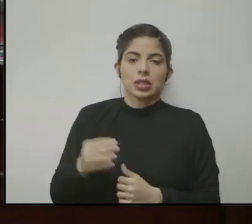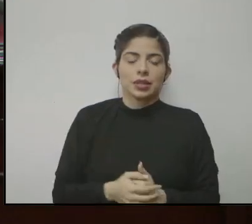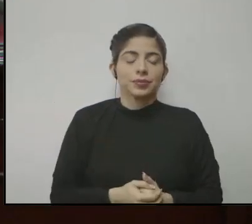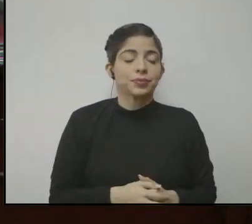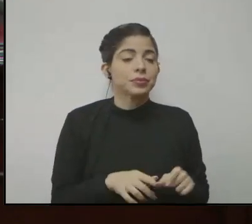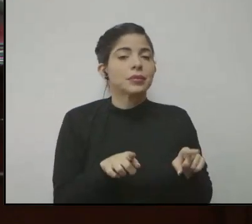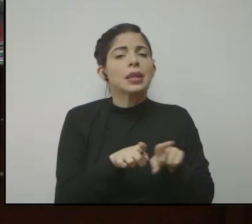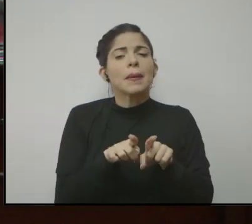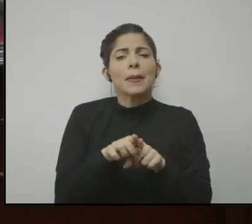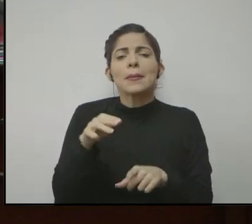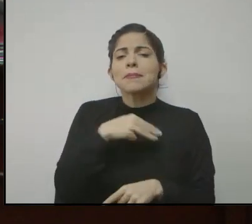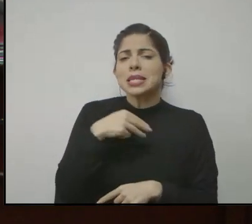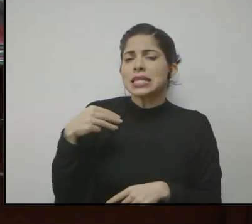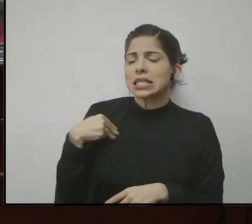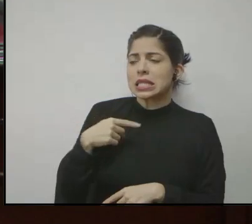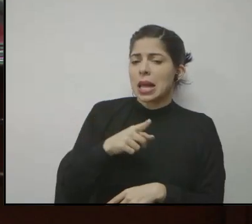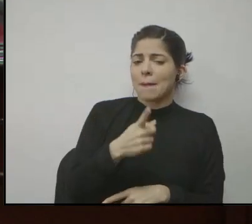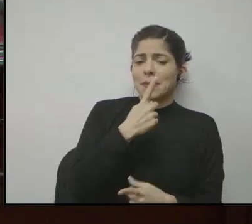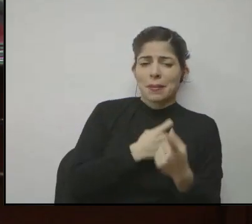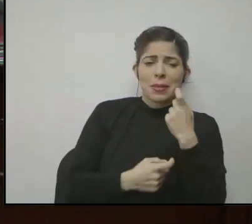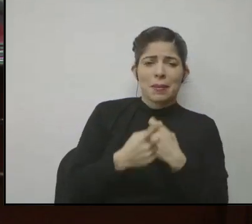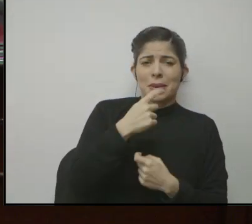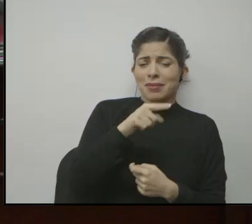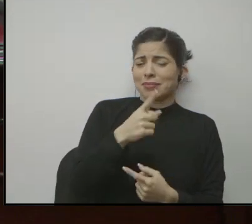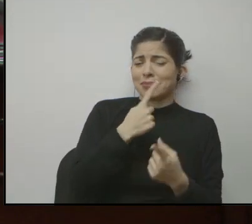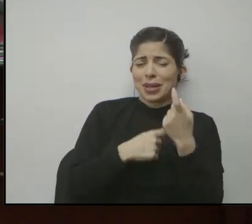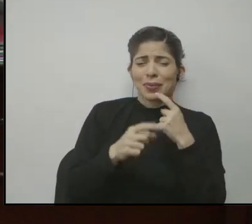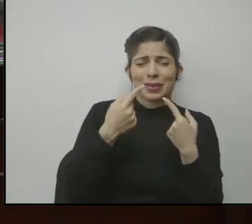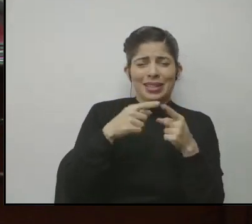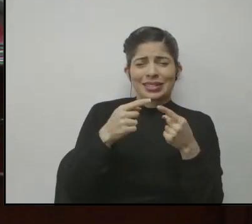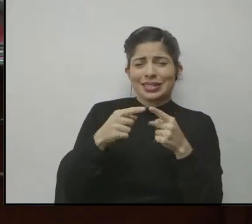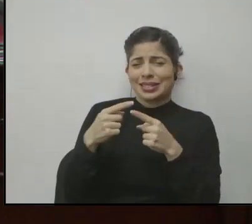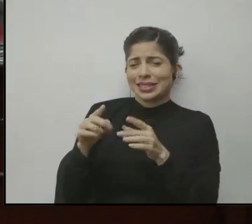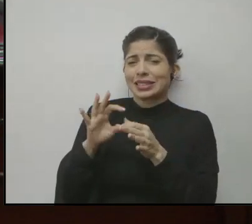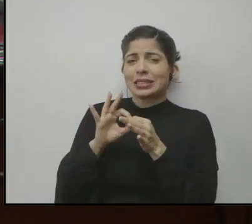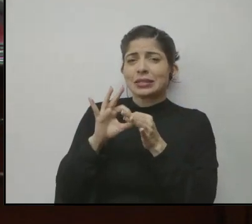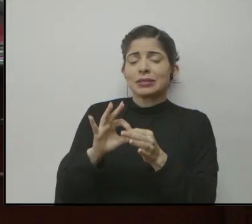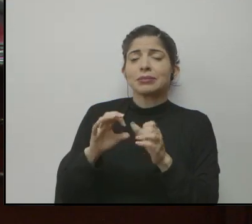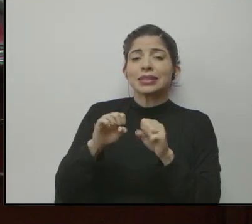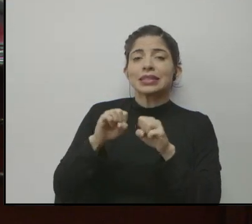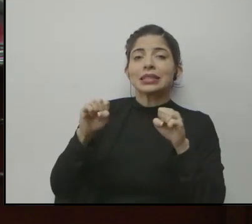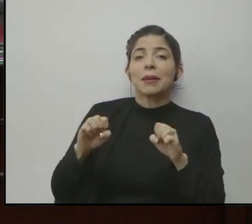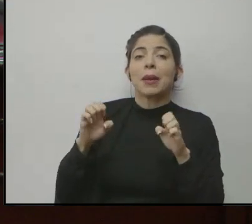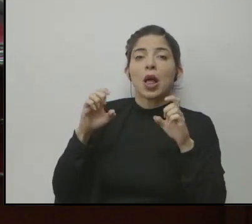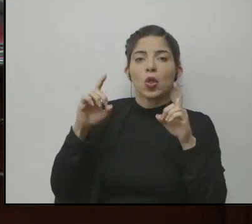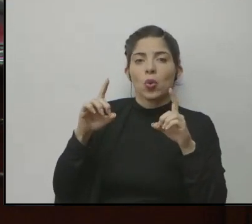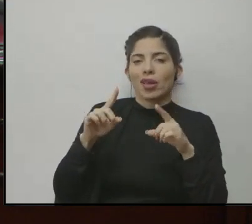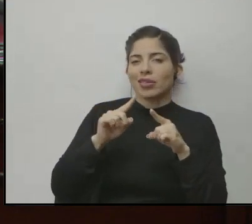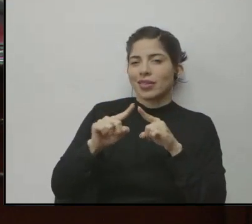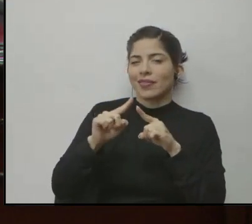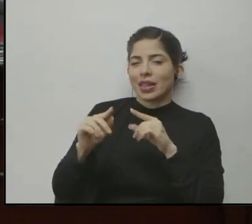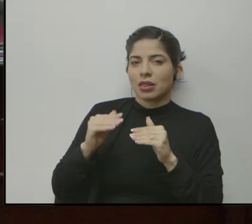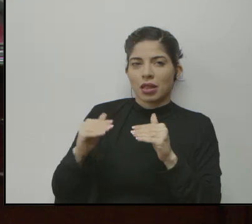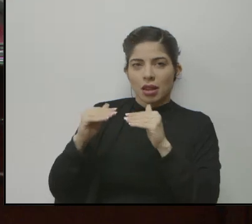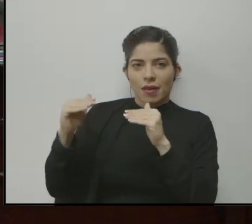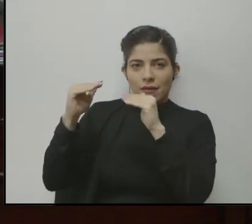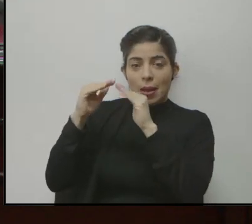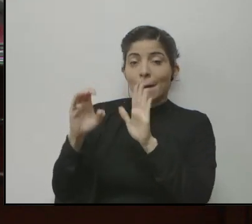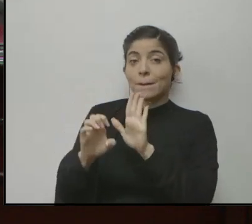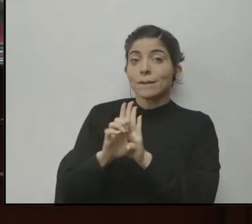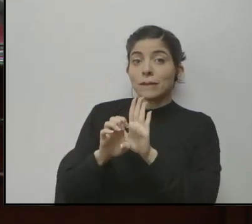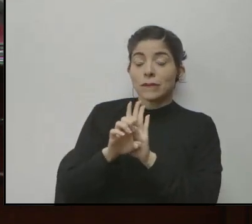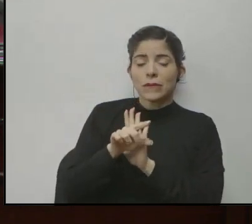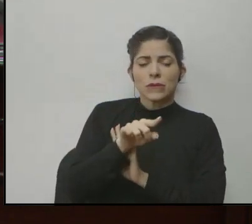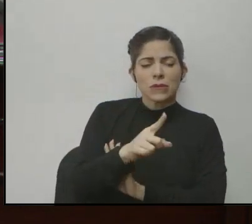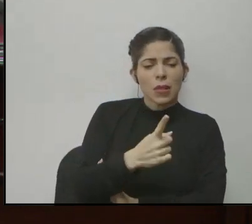También, ministra, nos consulta, y aquí salen consultas de todo orden relacionado con el sistema educativo en todas sus dimensiones. Por ejemplo,